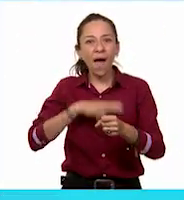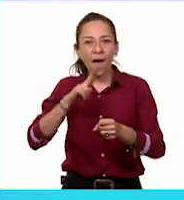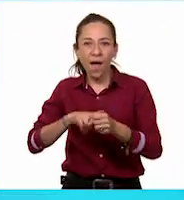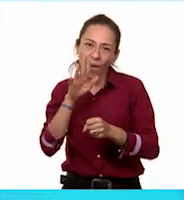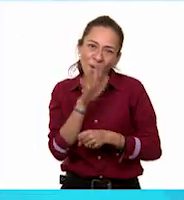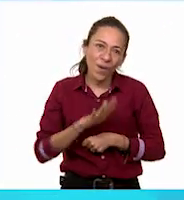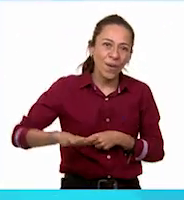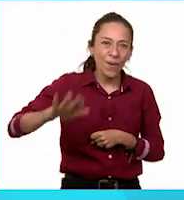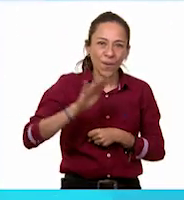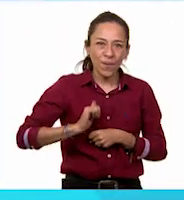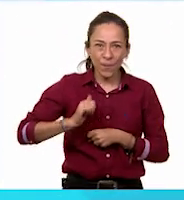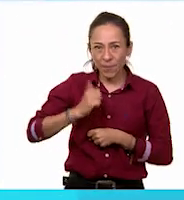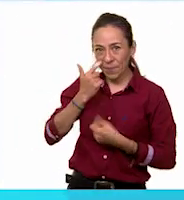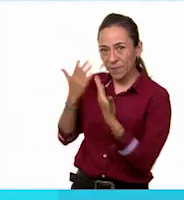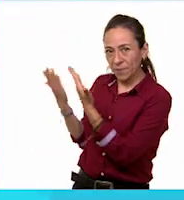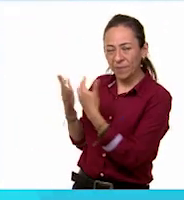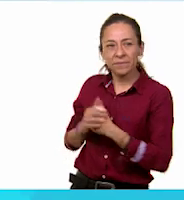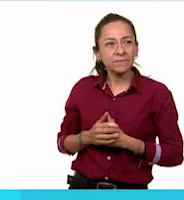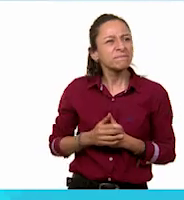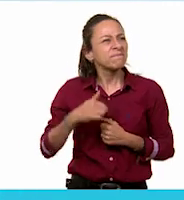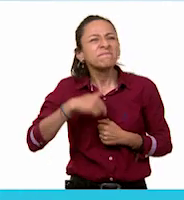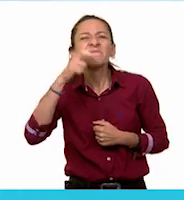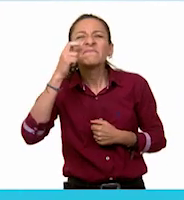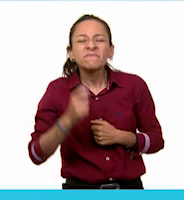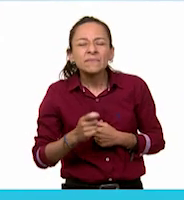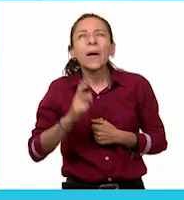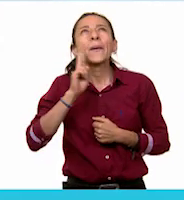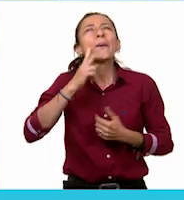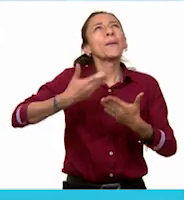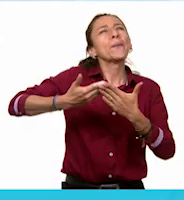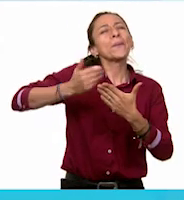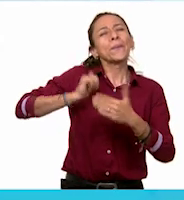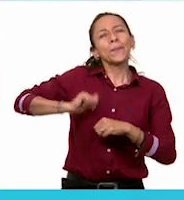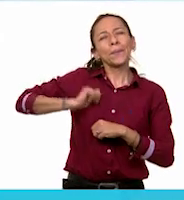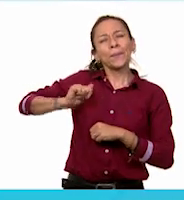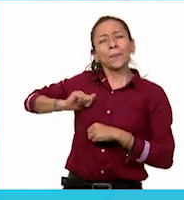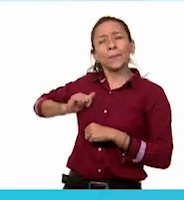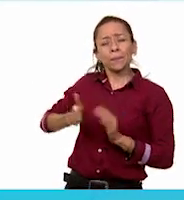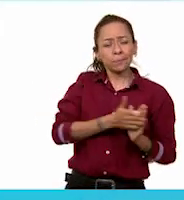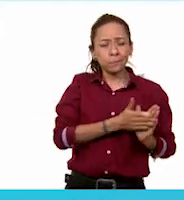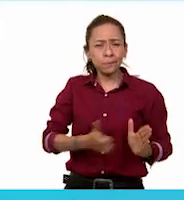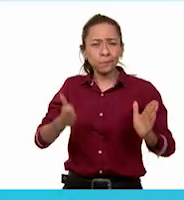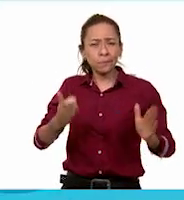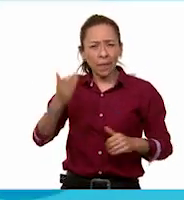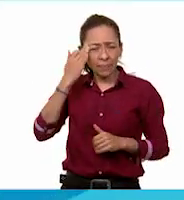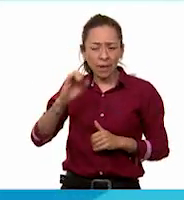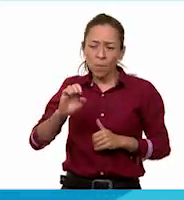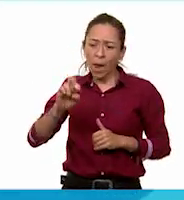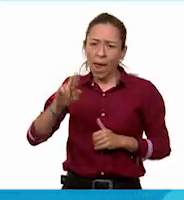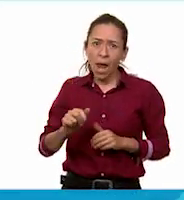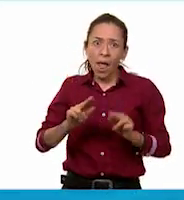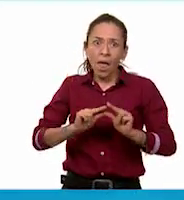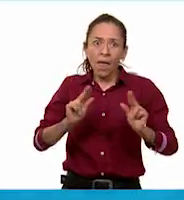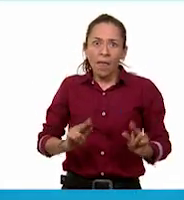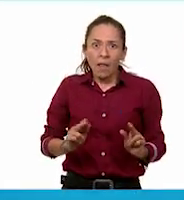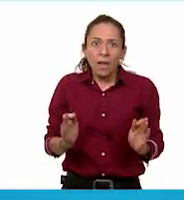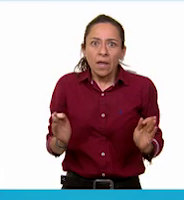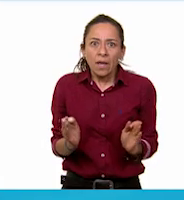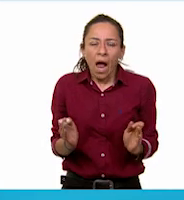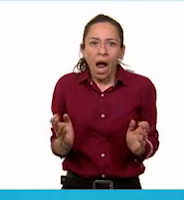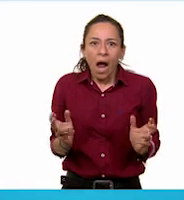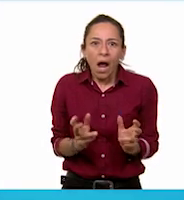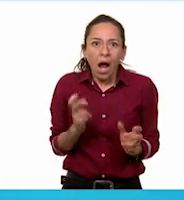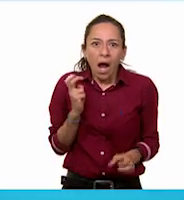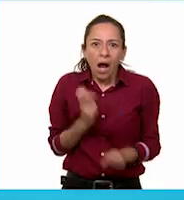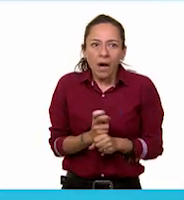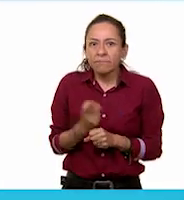encontramos entonces, Yassi? Evolucionamos un poquito en la vida y nos vamos hasta la era de hielo. Ah, pues ahora lo que vas a encontrar son mamíferos, pero